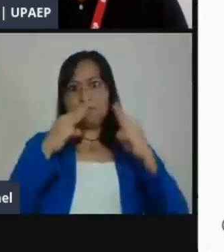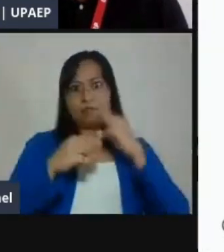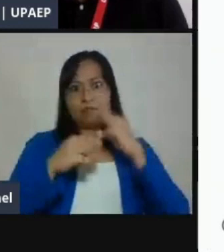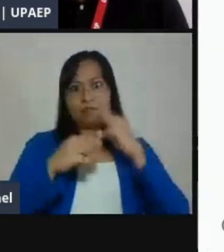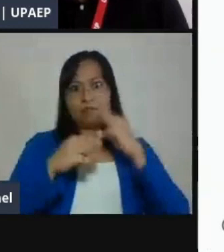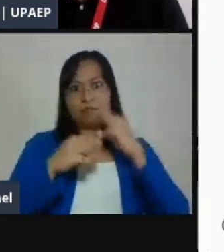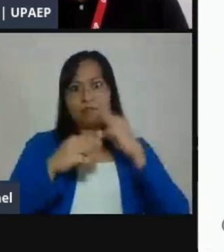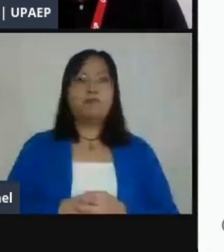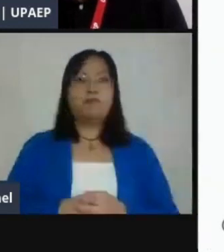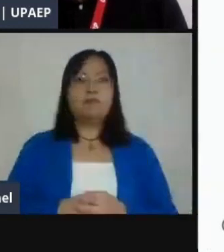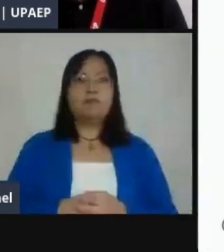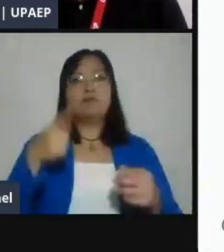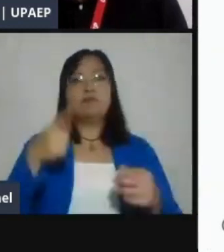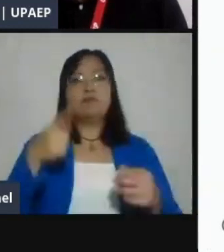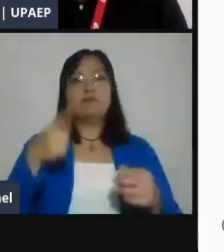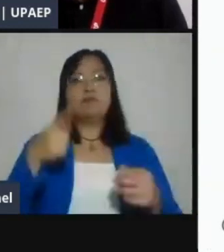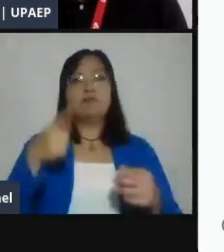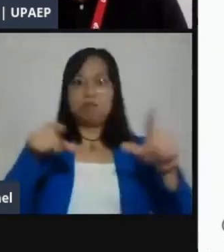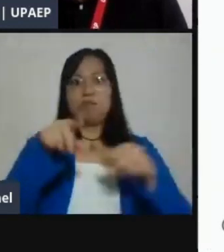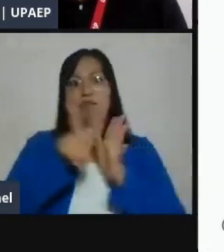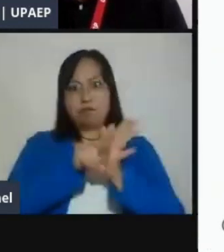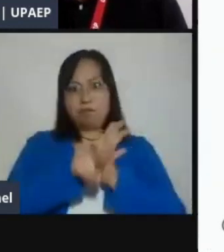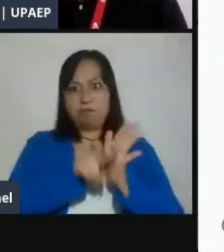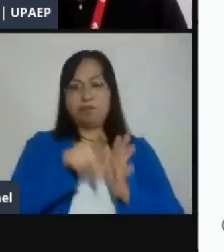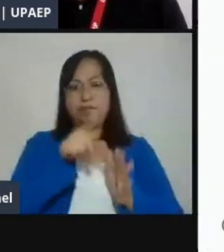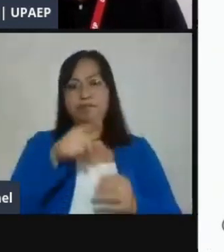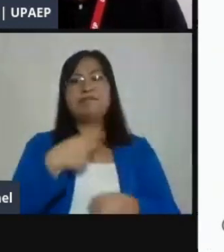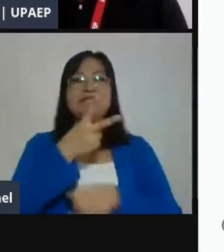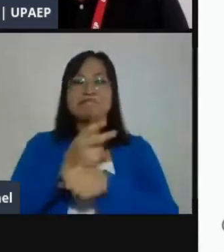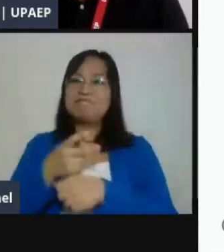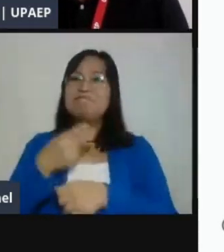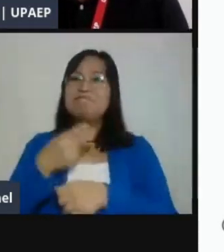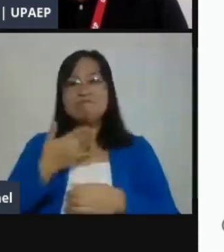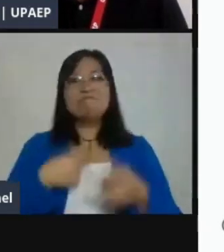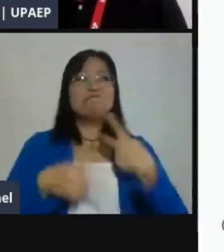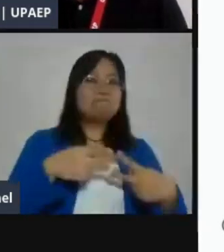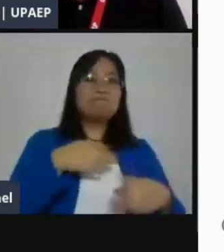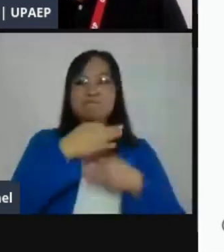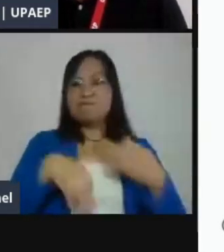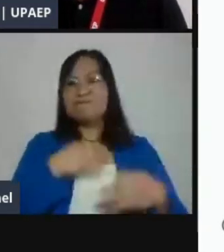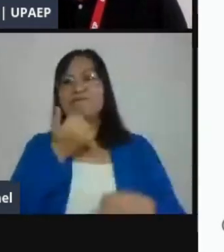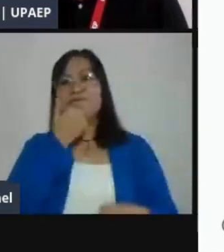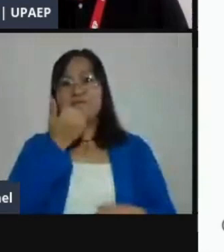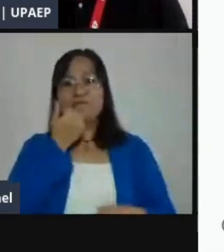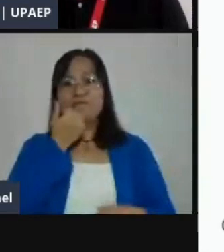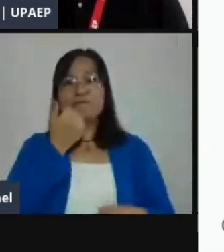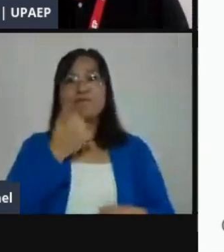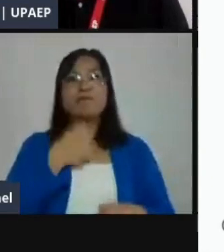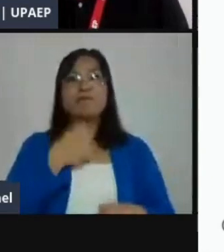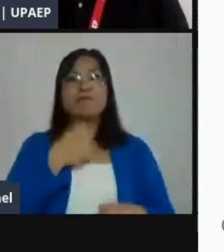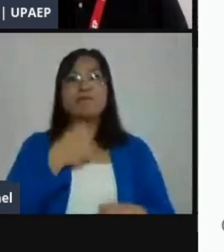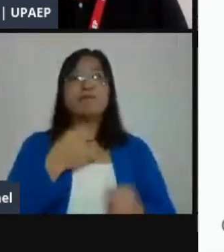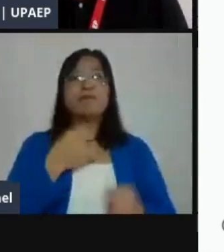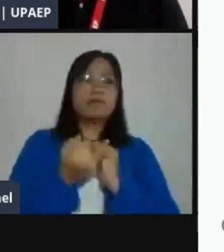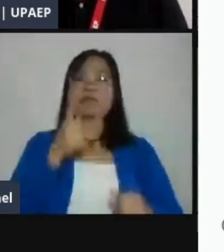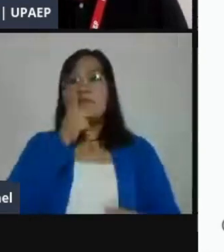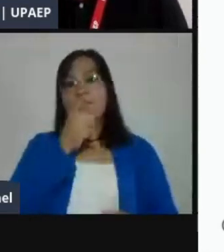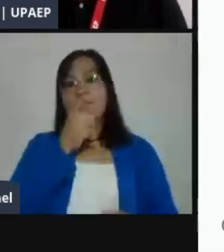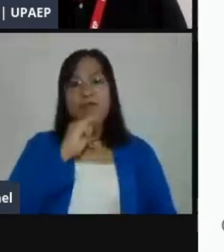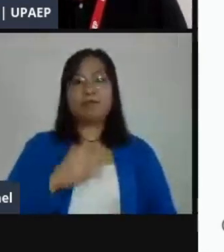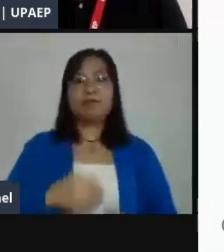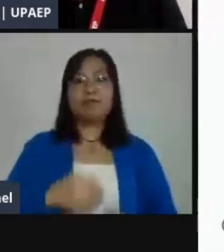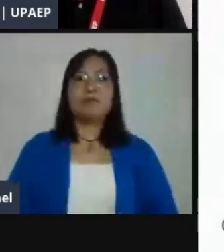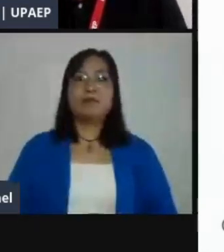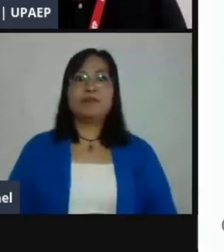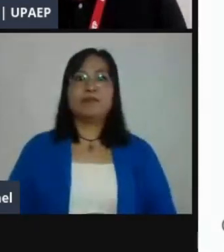Y bienvenida o los anuncios de los maestros o de los directivos para, tanto para los alumnos como para los padres de familia. Y